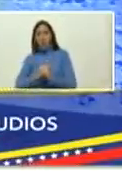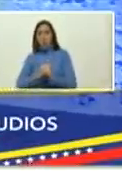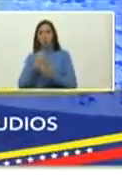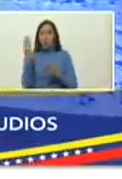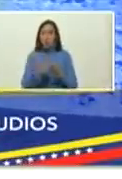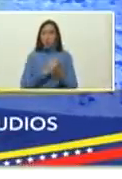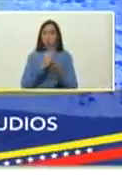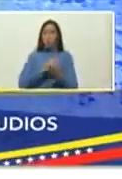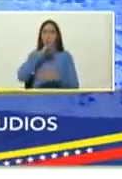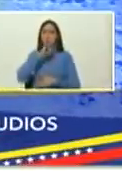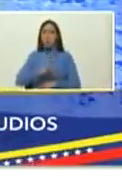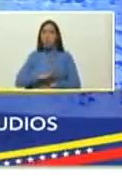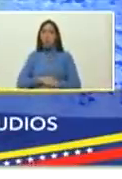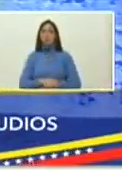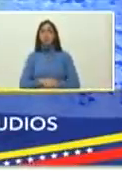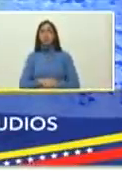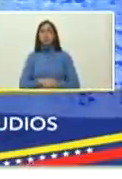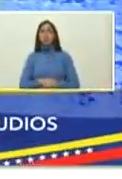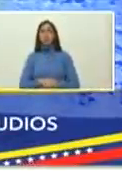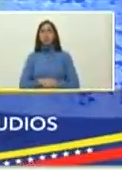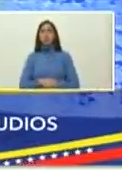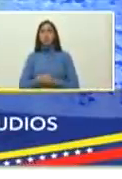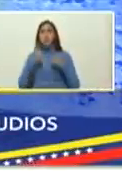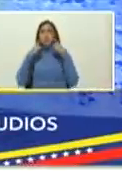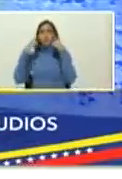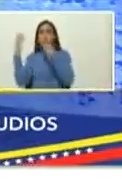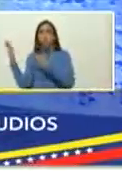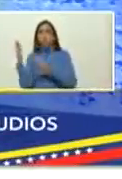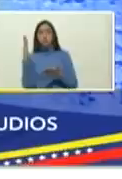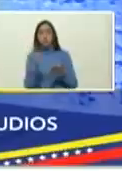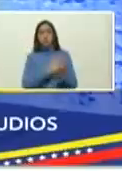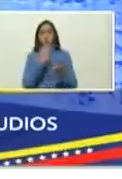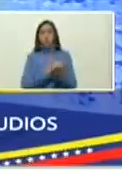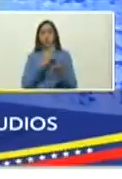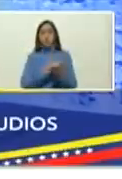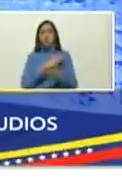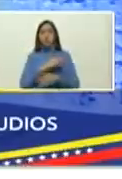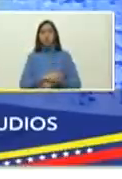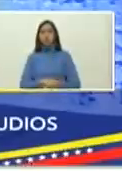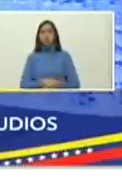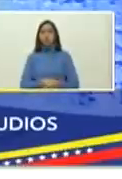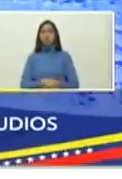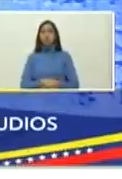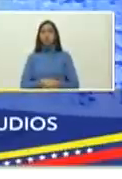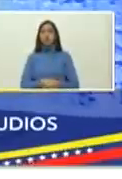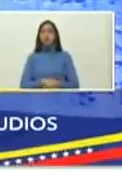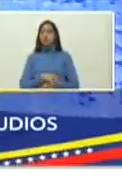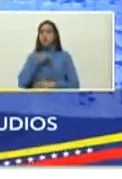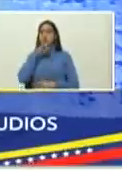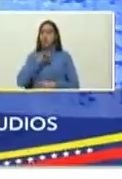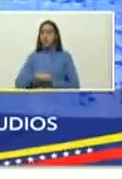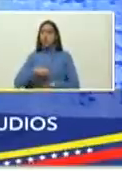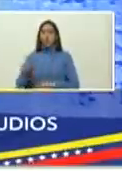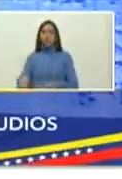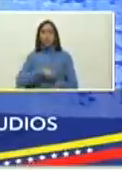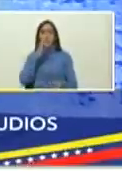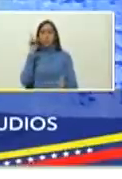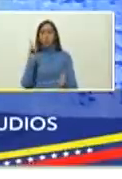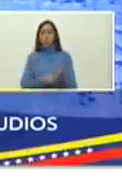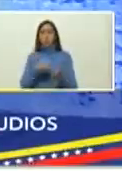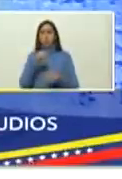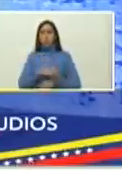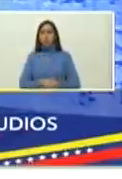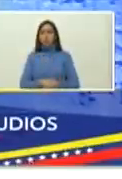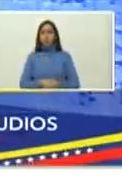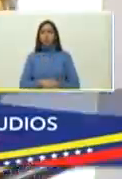Carlos Noguera con su trabajo, su novela de carácter histórico Francisco